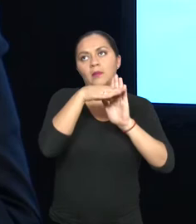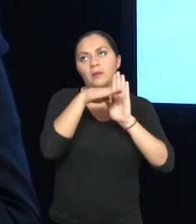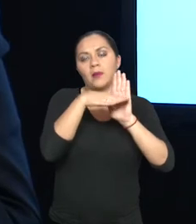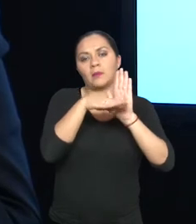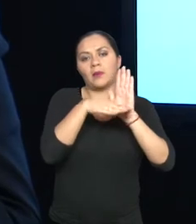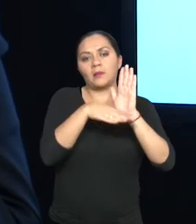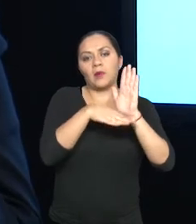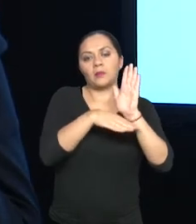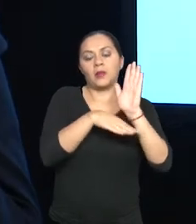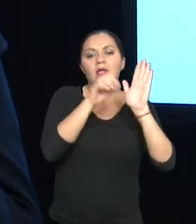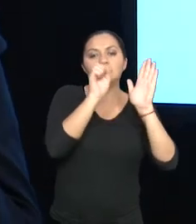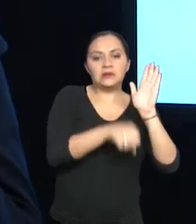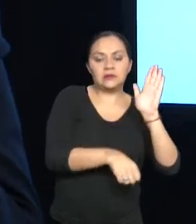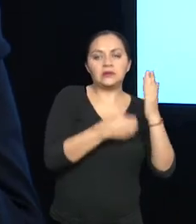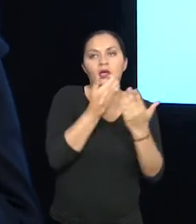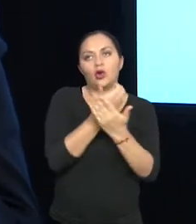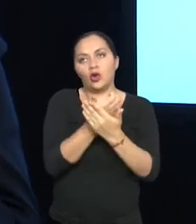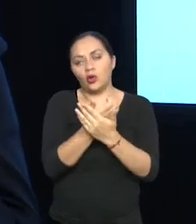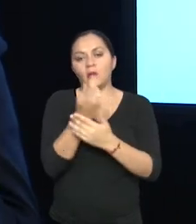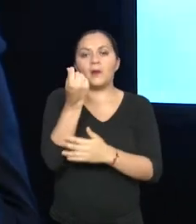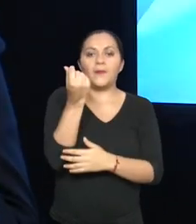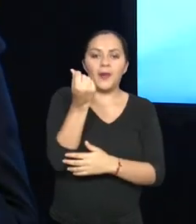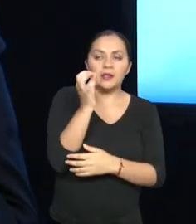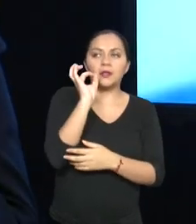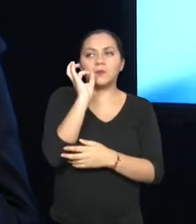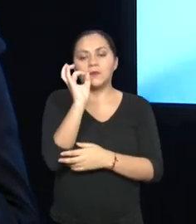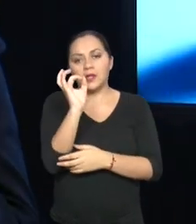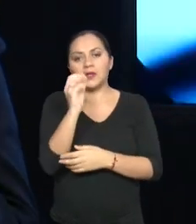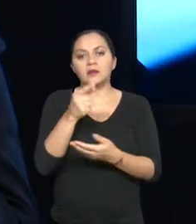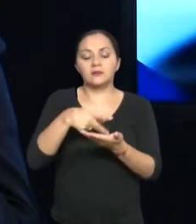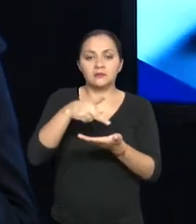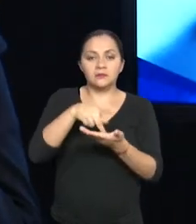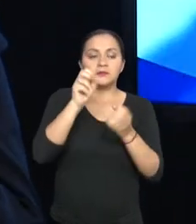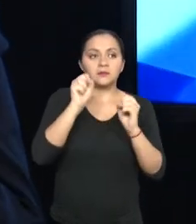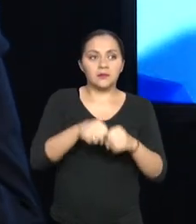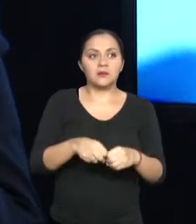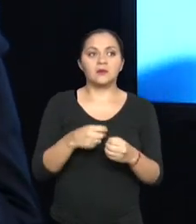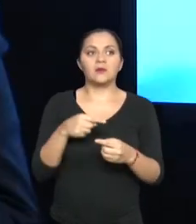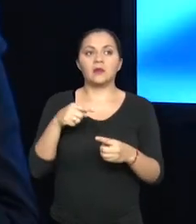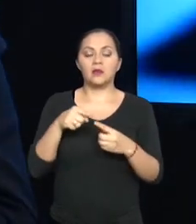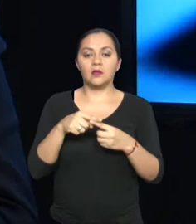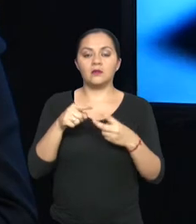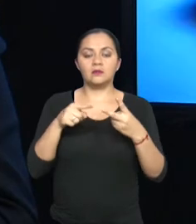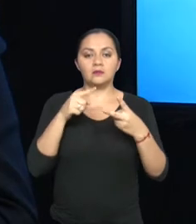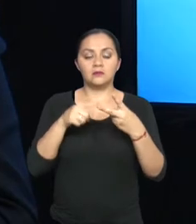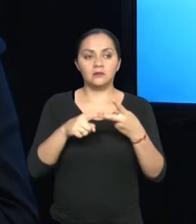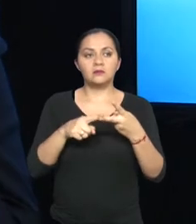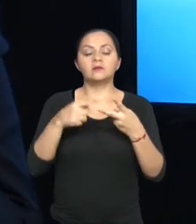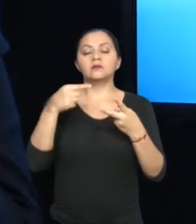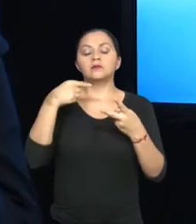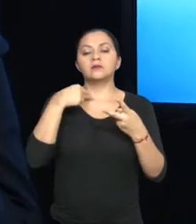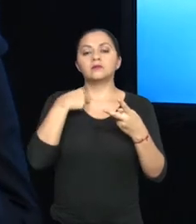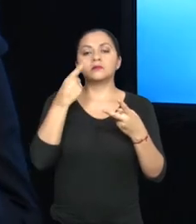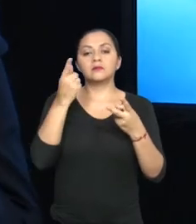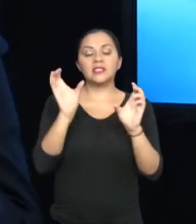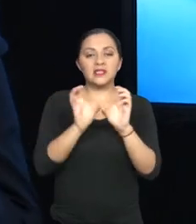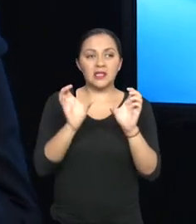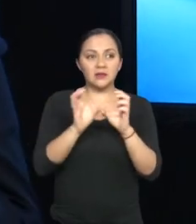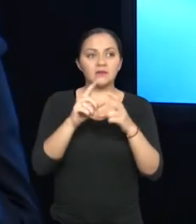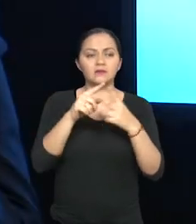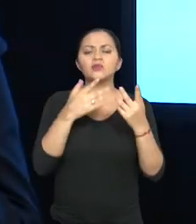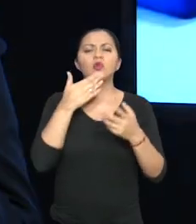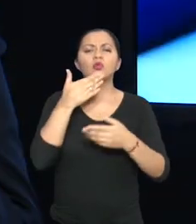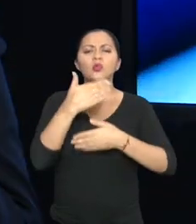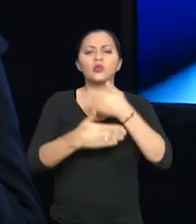comprobar nuestra eficacia económica, nuestra solvencia económica, demostrar el certificado. ¿Cómo es el